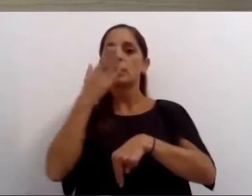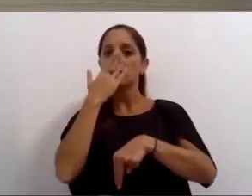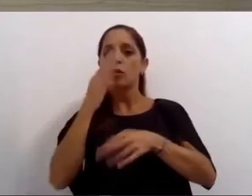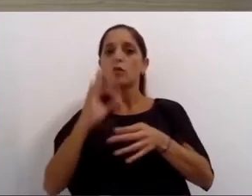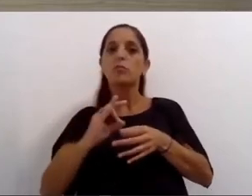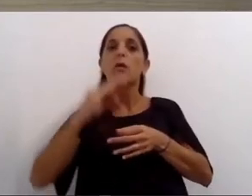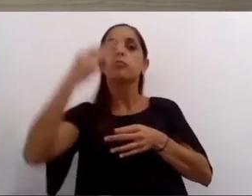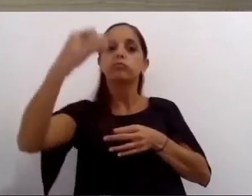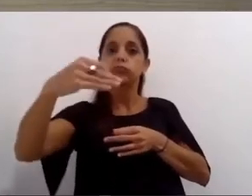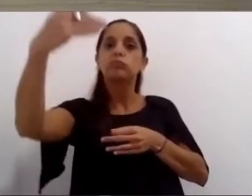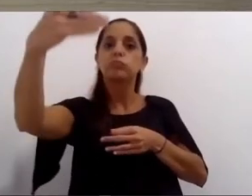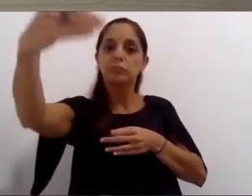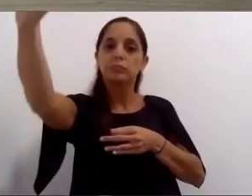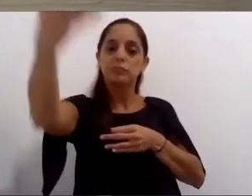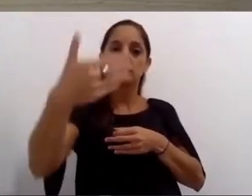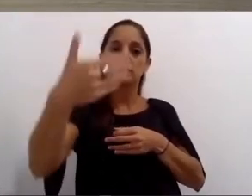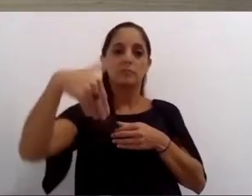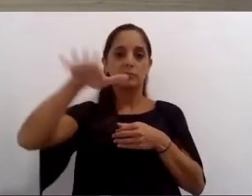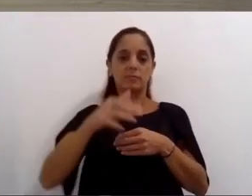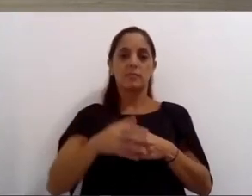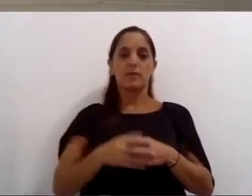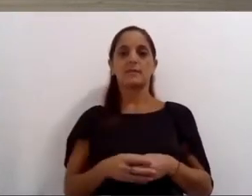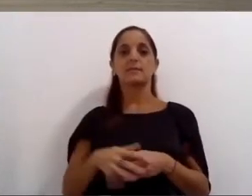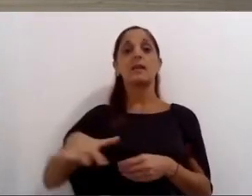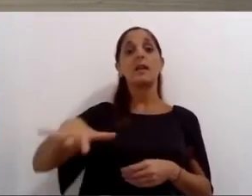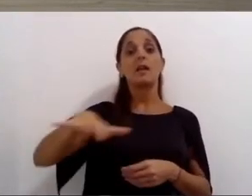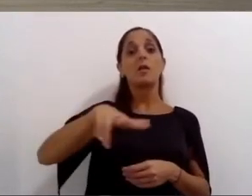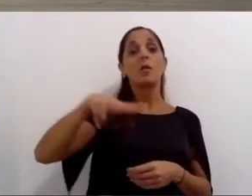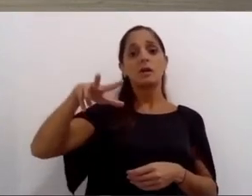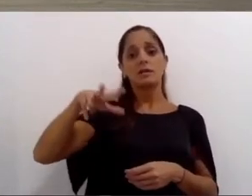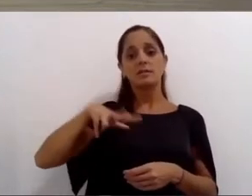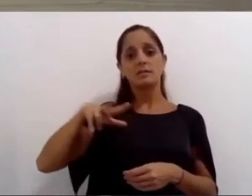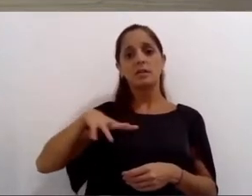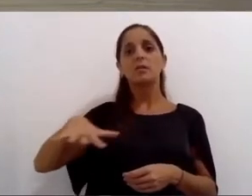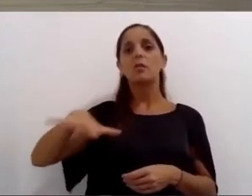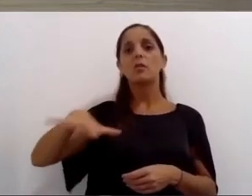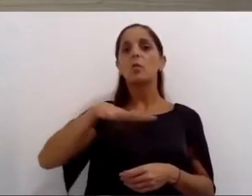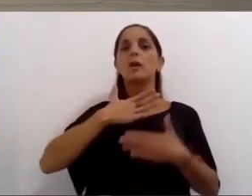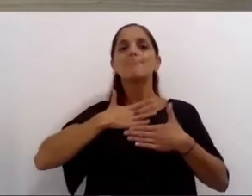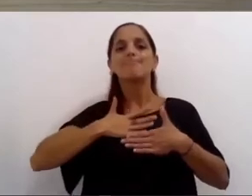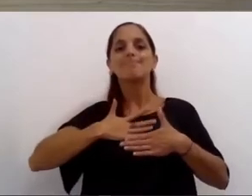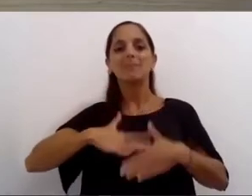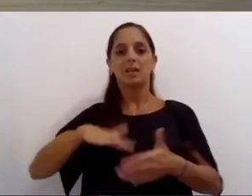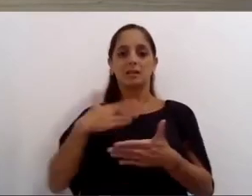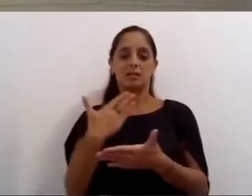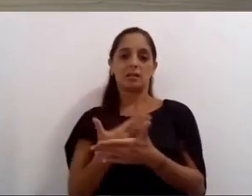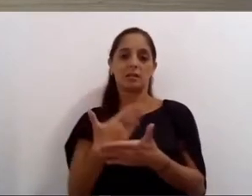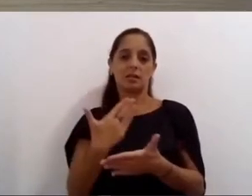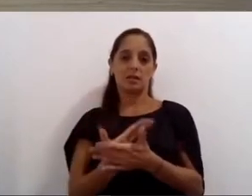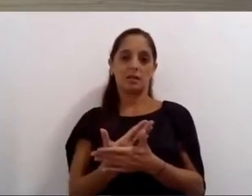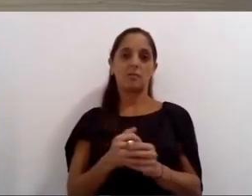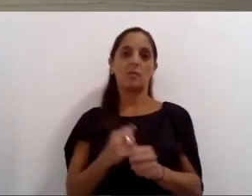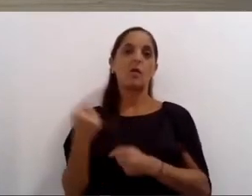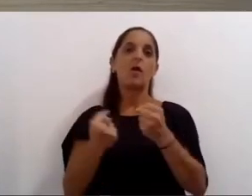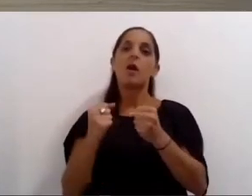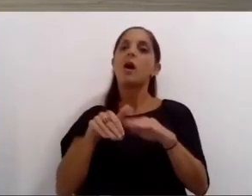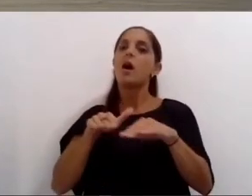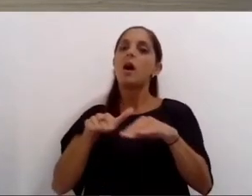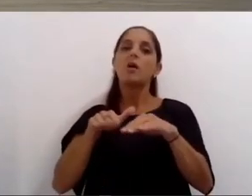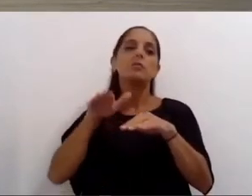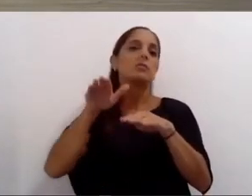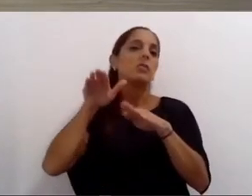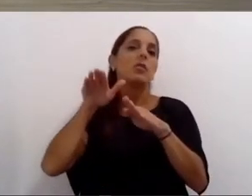en el centro el tránsito constará con zonas calmas más seguras donde proponemos bajar en 10 kilómetros la